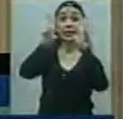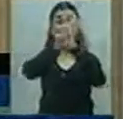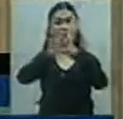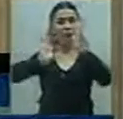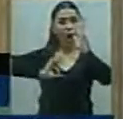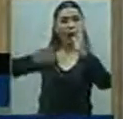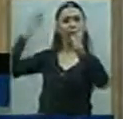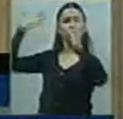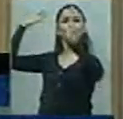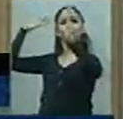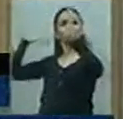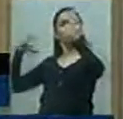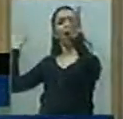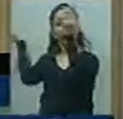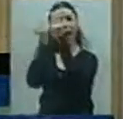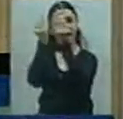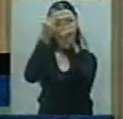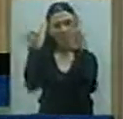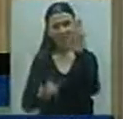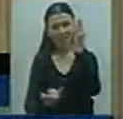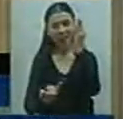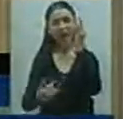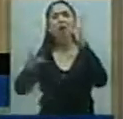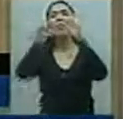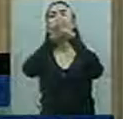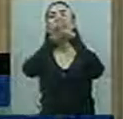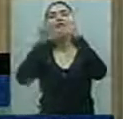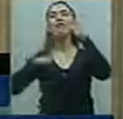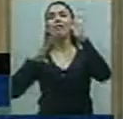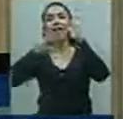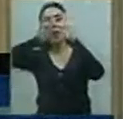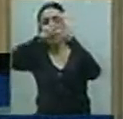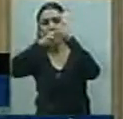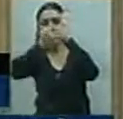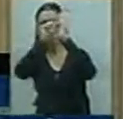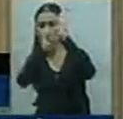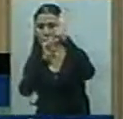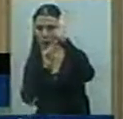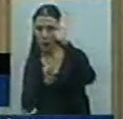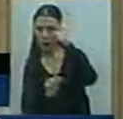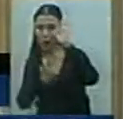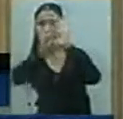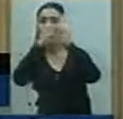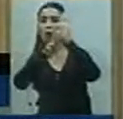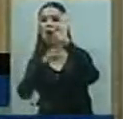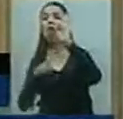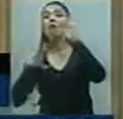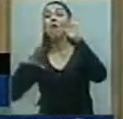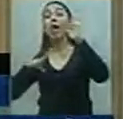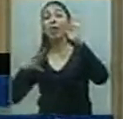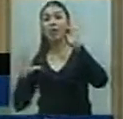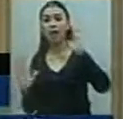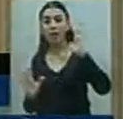para ser reglamentada, es una ley nacional y este plan nacional, en el cual se pone en